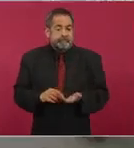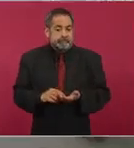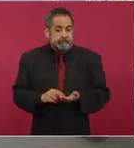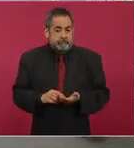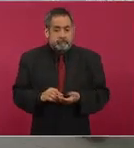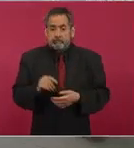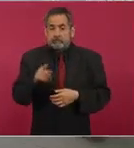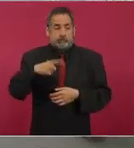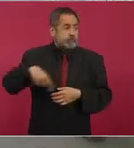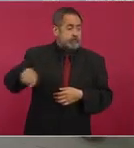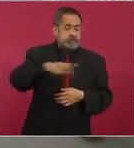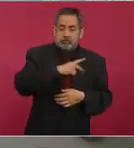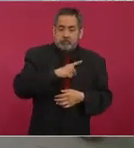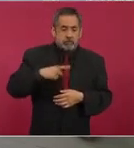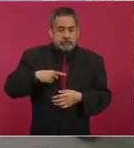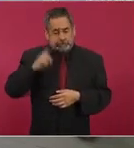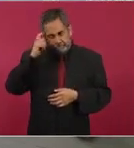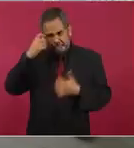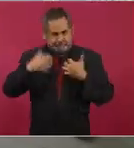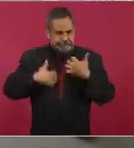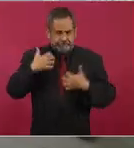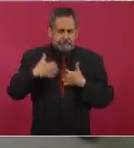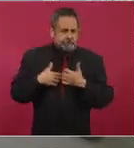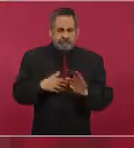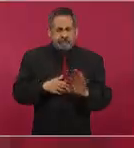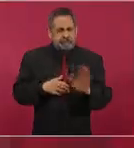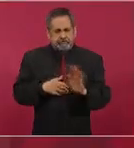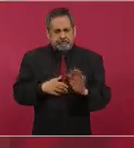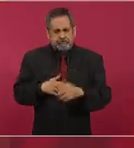enojarnos, argumentar,